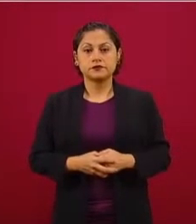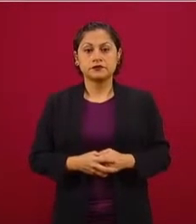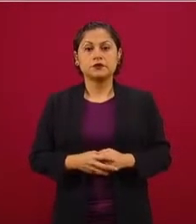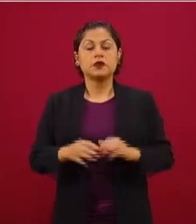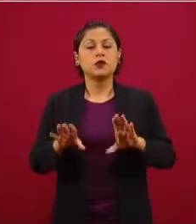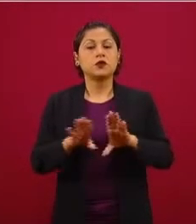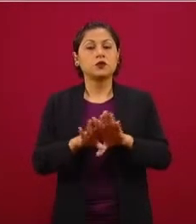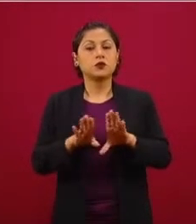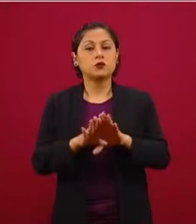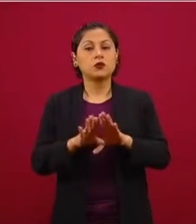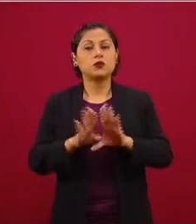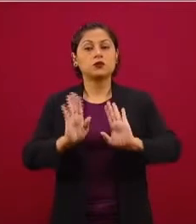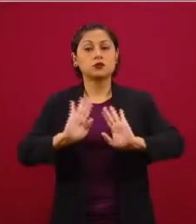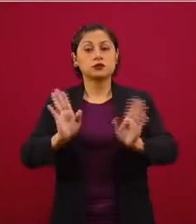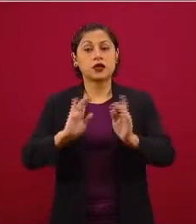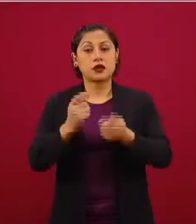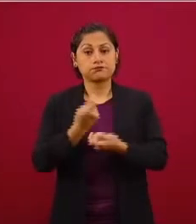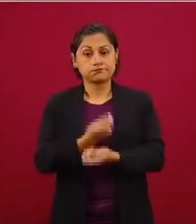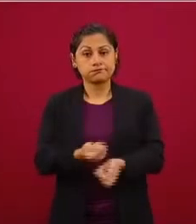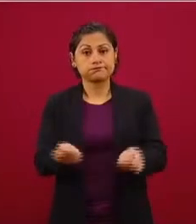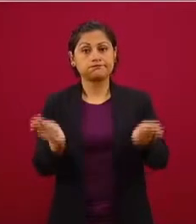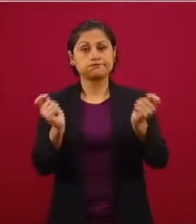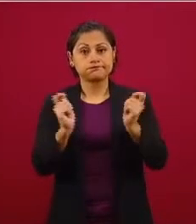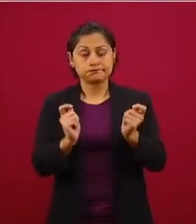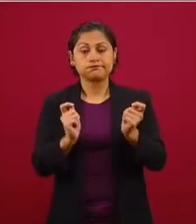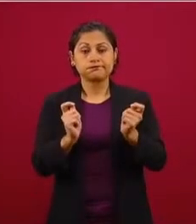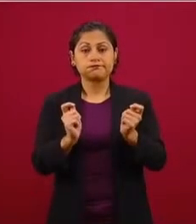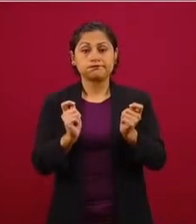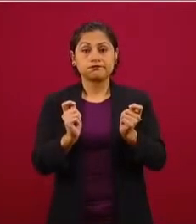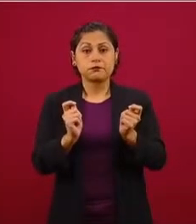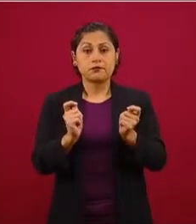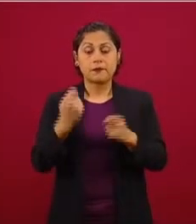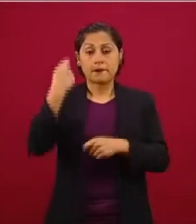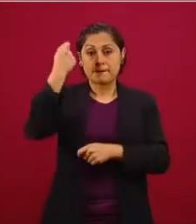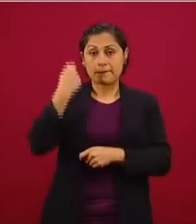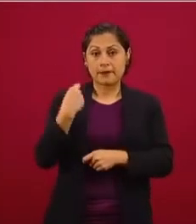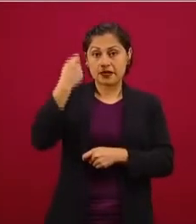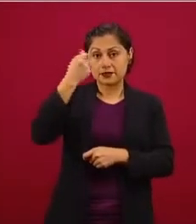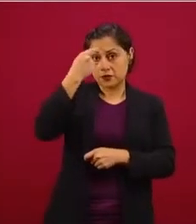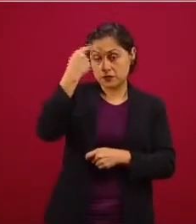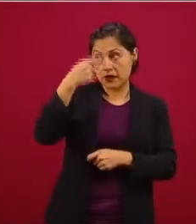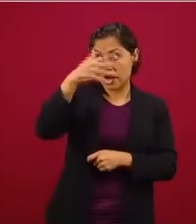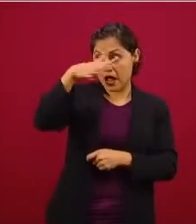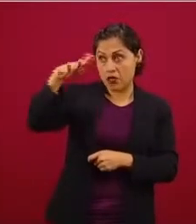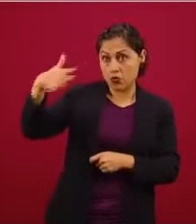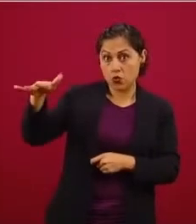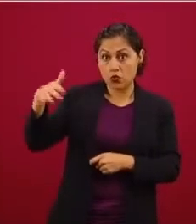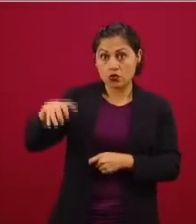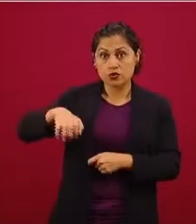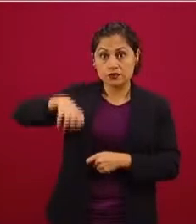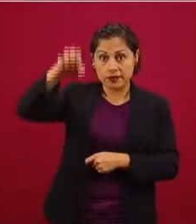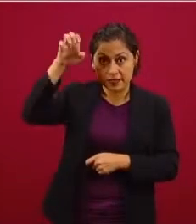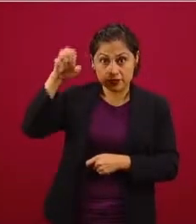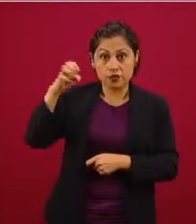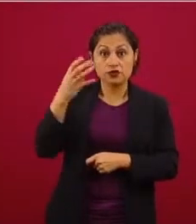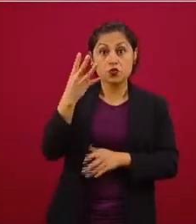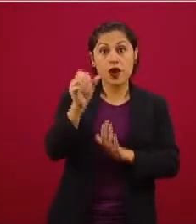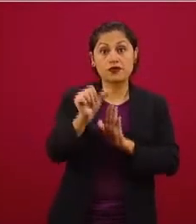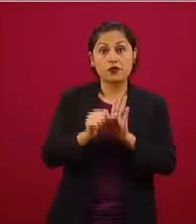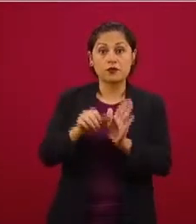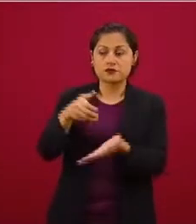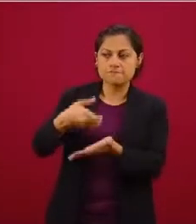anticipado cuatro meses de pensión a adultos mayores y a niñas y niños con